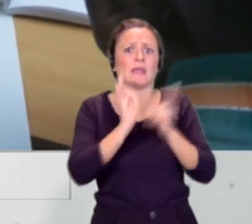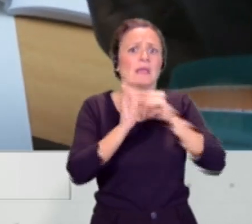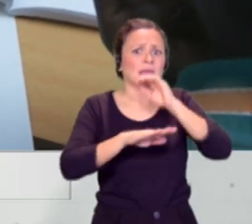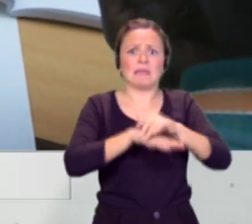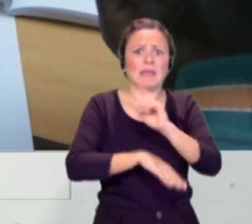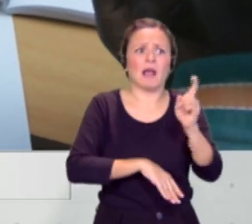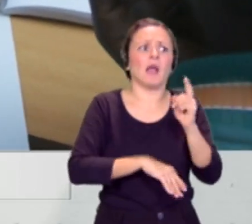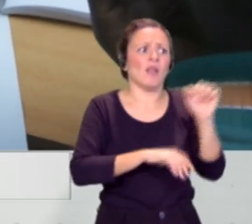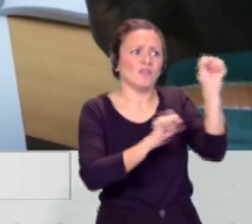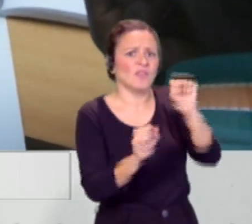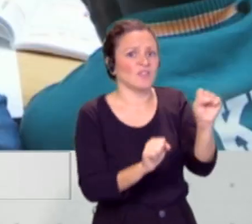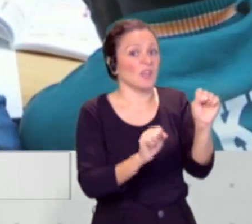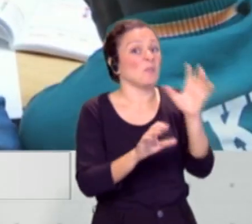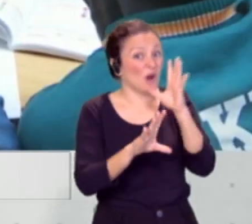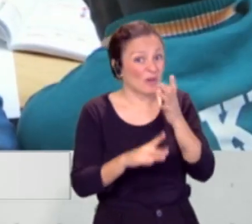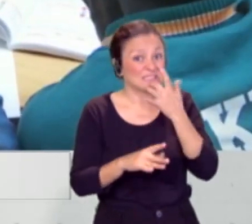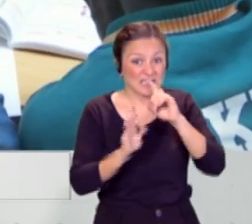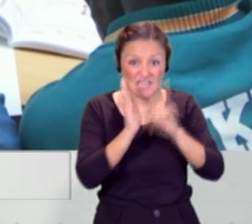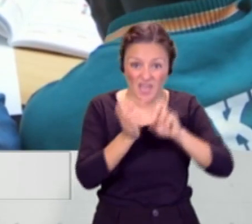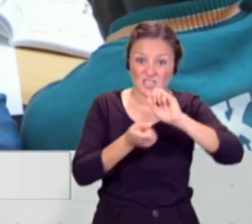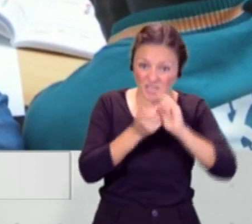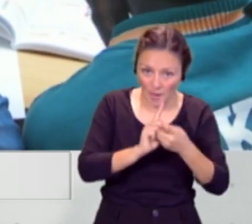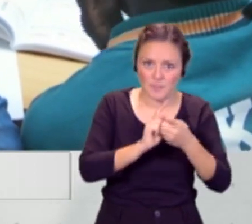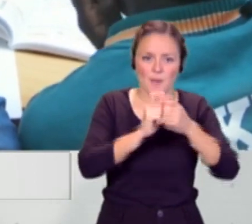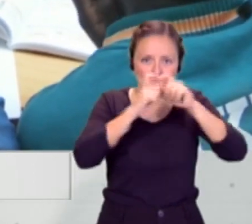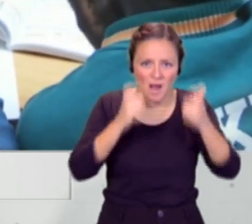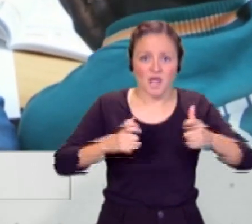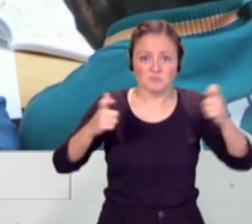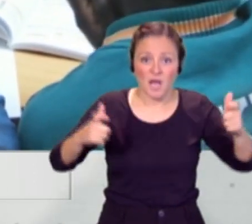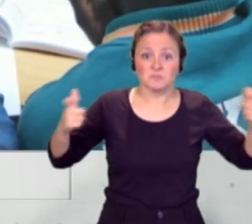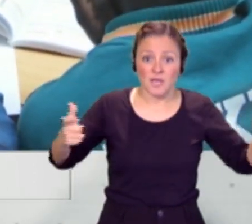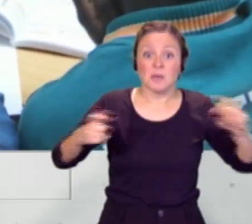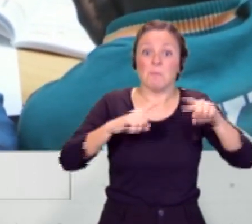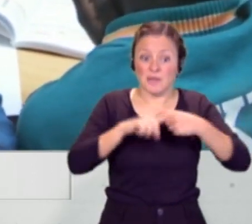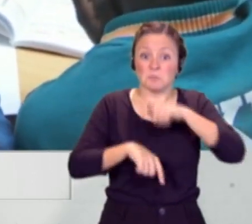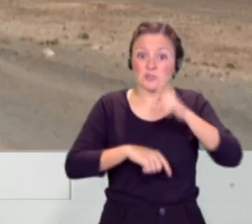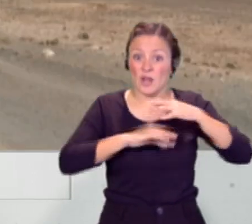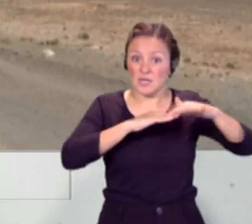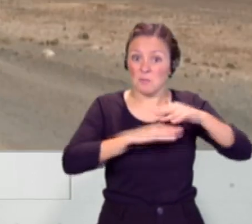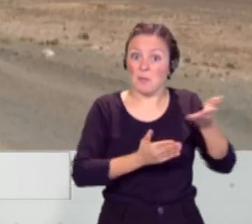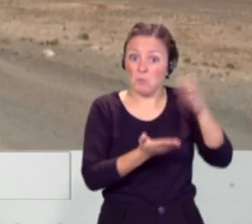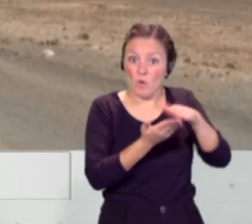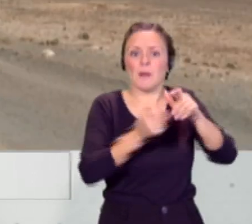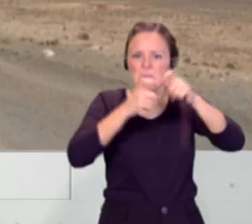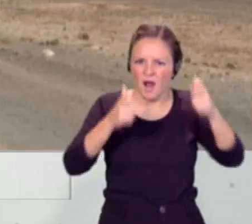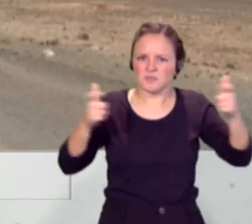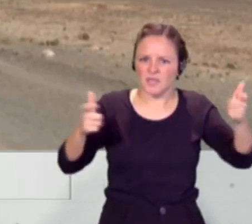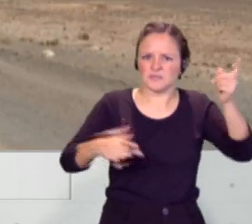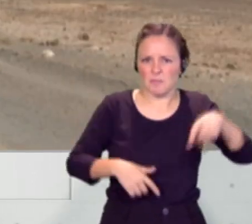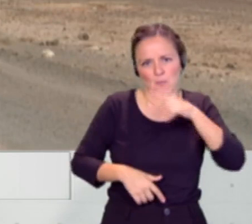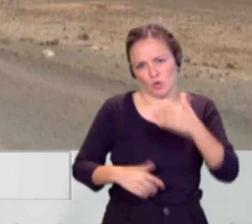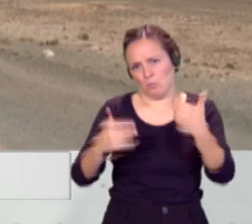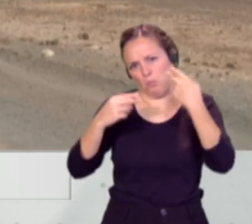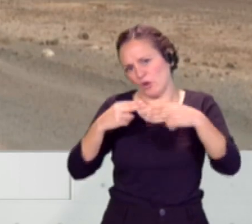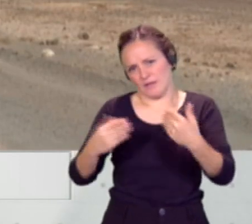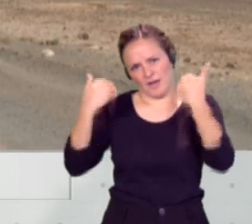se multiplica el número de inmigrantes ilegales que también mueren en el mar por culpa de estas políticas tan irresponsables. Si el